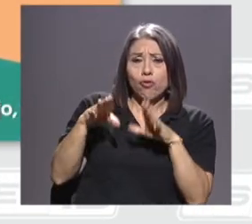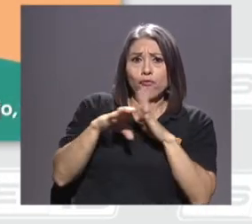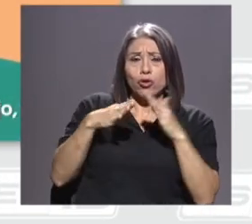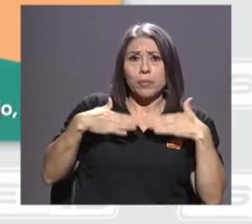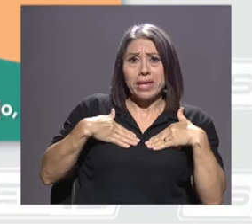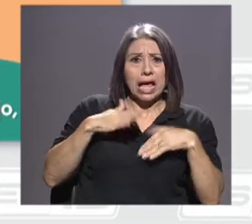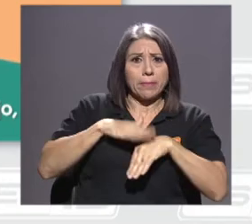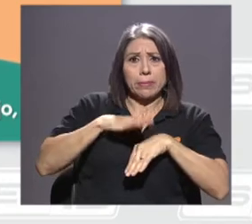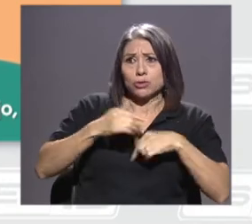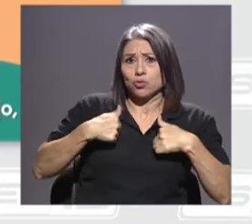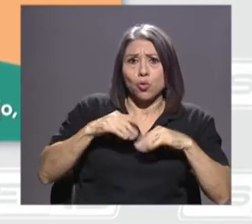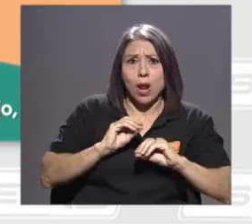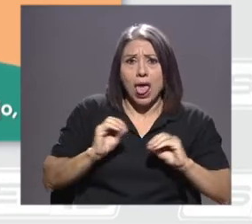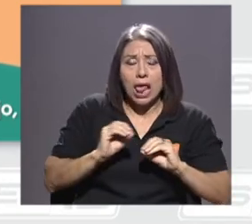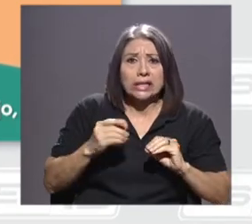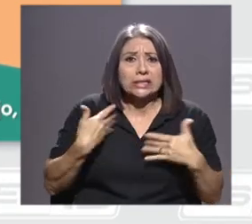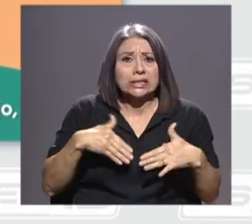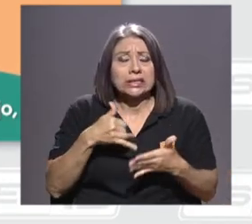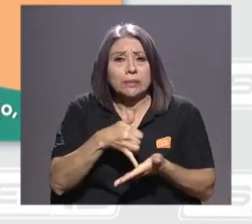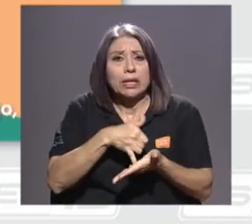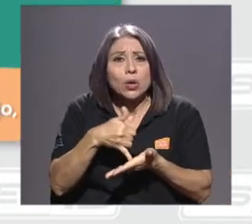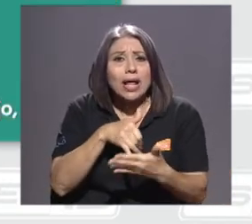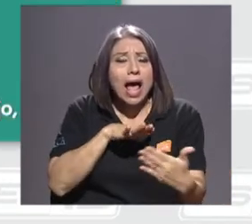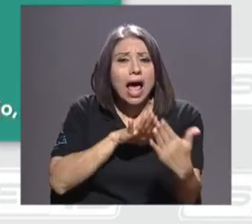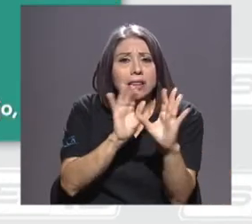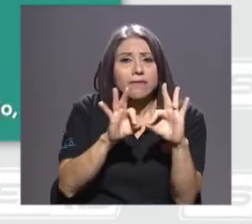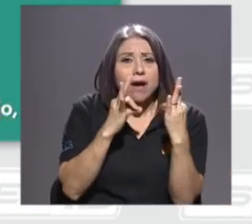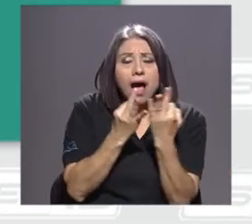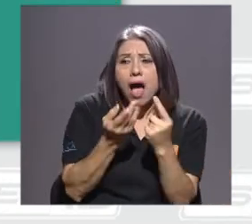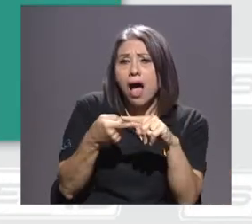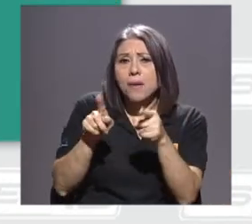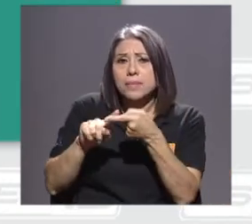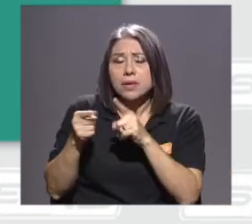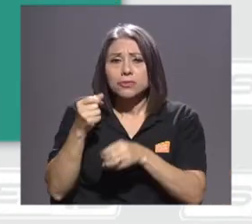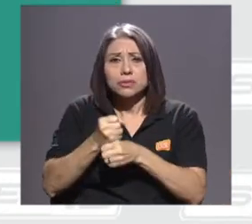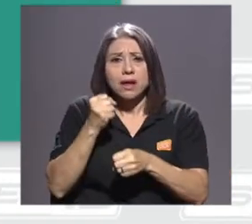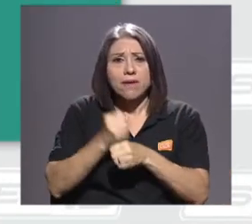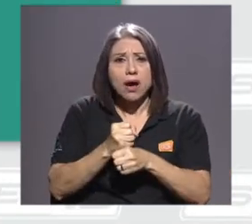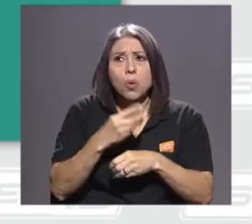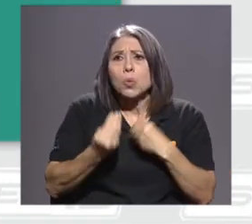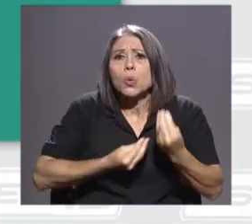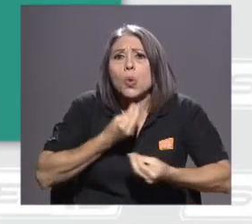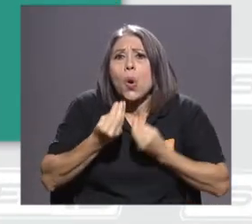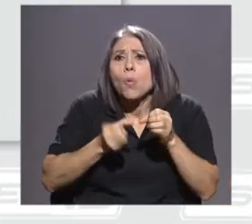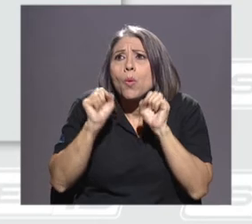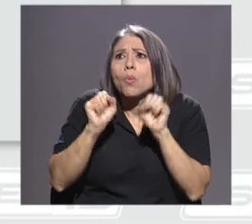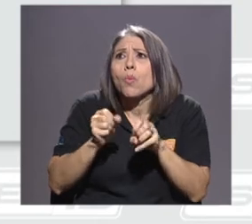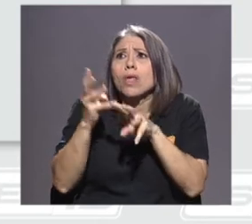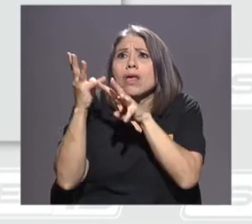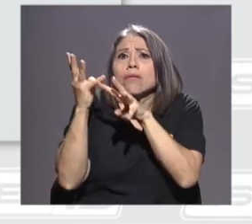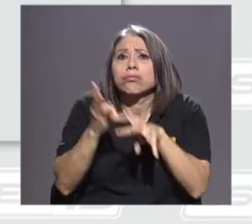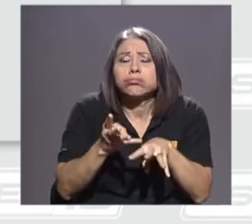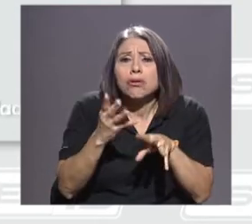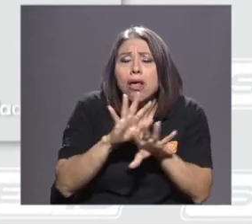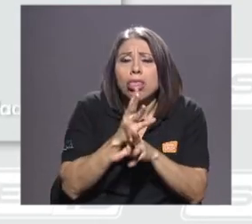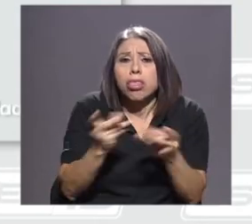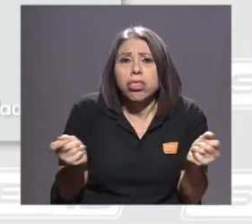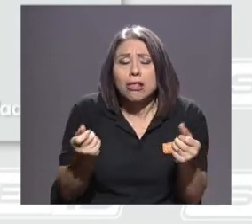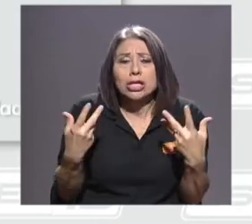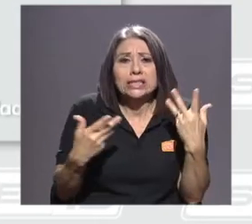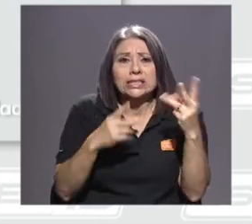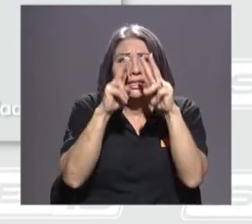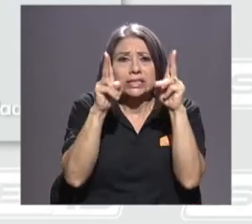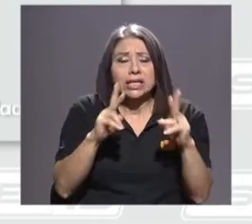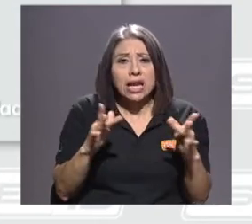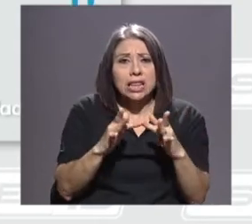pone en una situación vulnerable ante nuestra familia, amigos y trabajo sin tener cómo hacerle desaparecer de la red. Estas